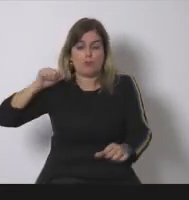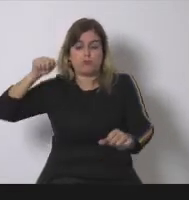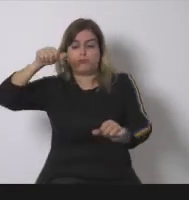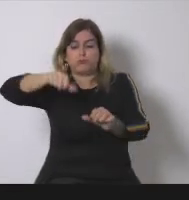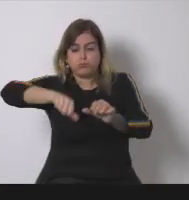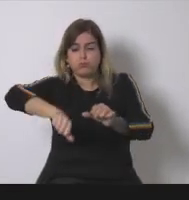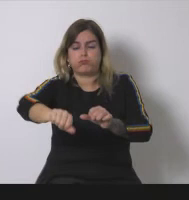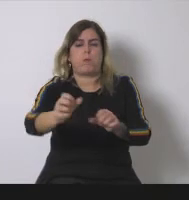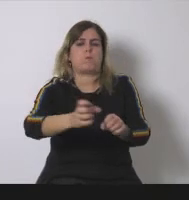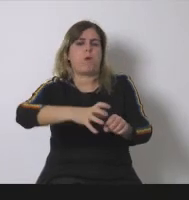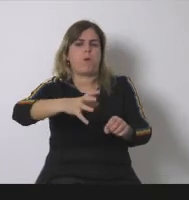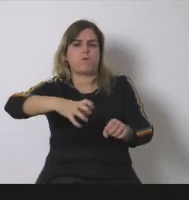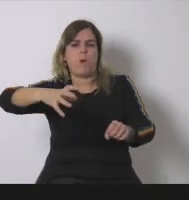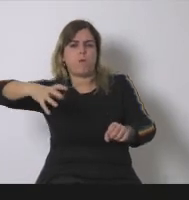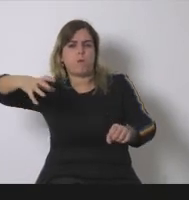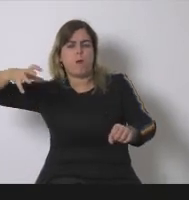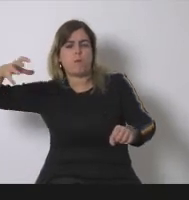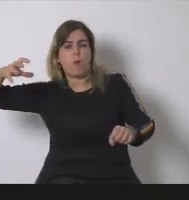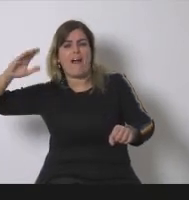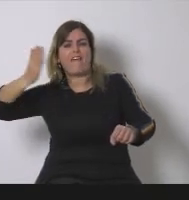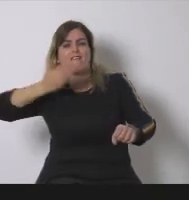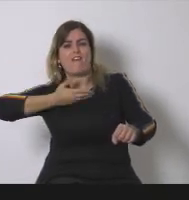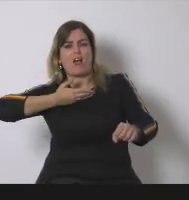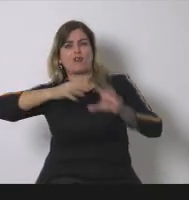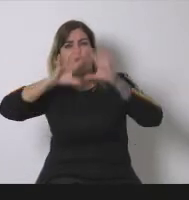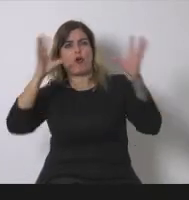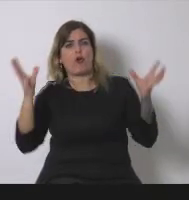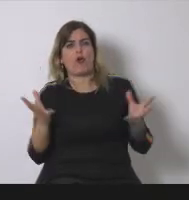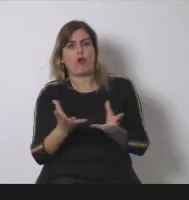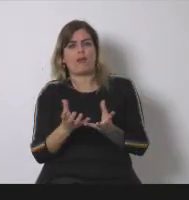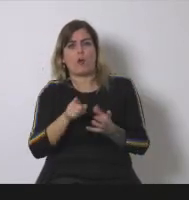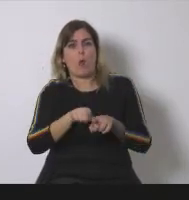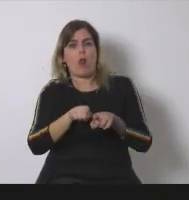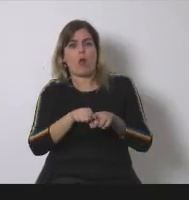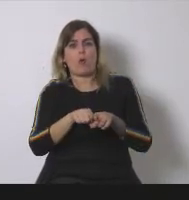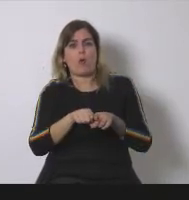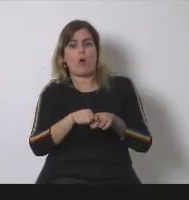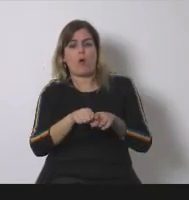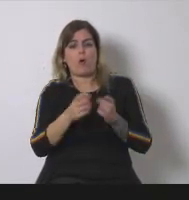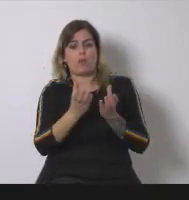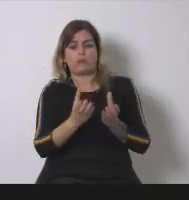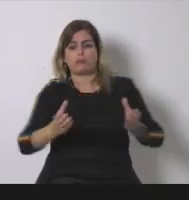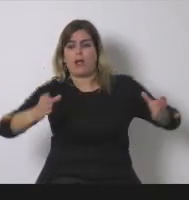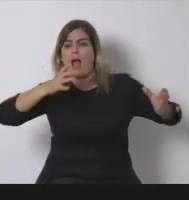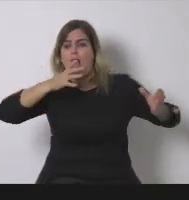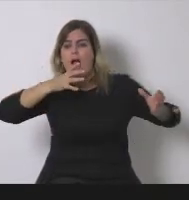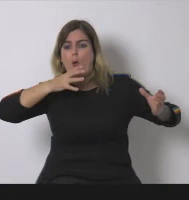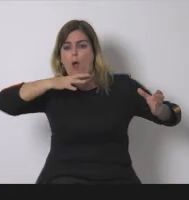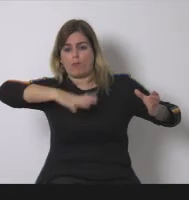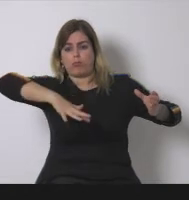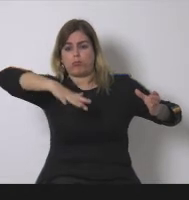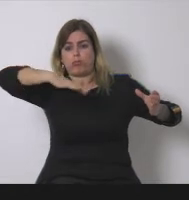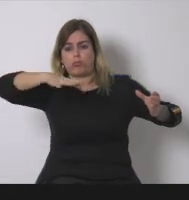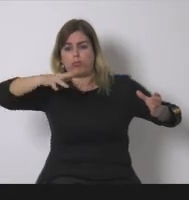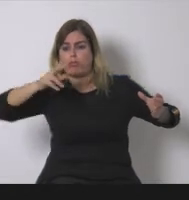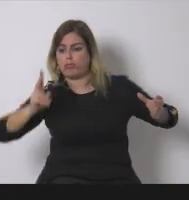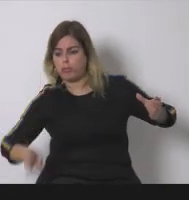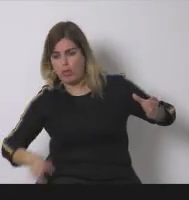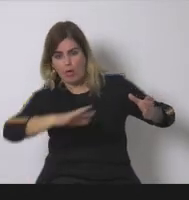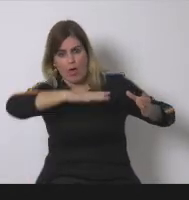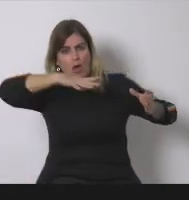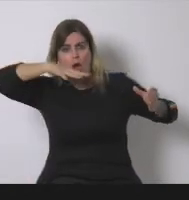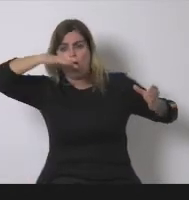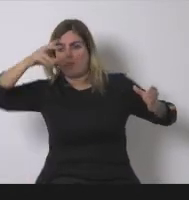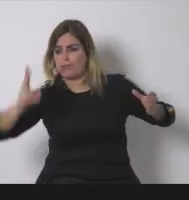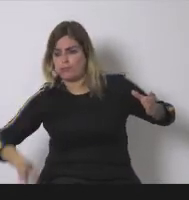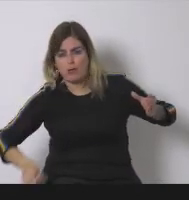una bañera que no le ponemos el tapón que seguirá incrementándose la temperatura en algún momento hay que llegar al cero y de hecho idealmente deberíamos llegar al cero